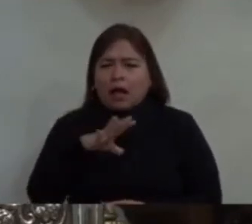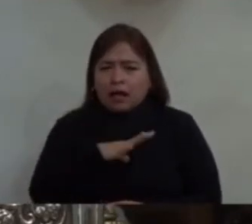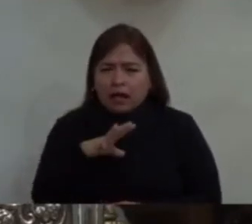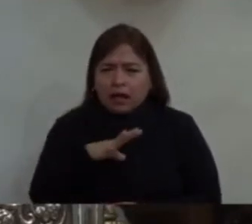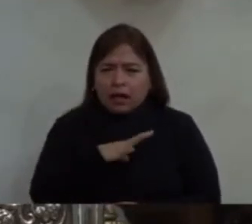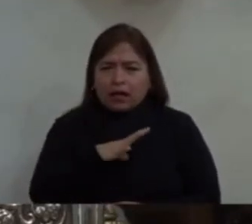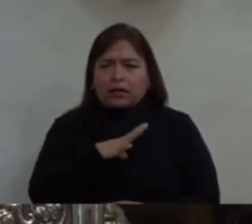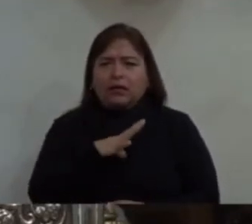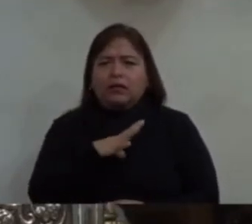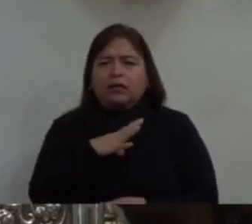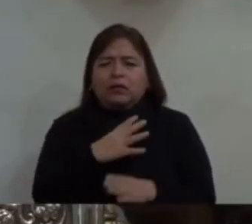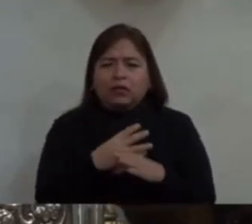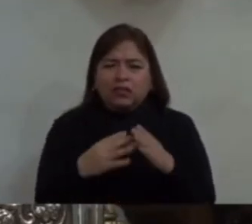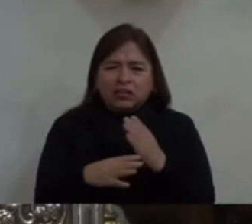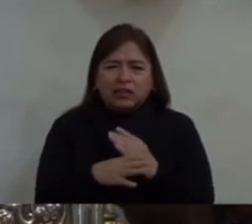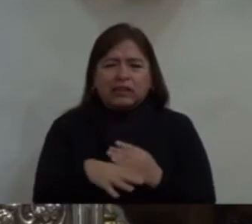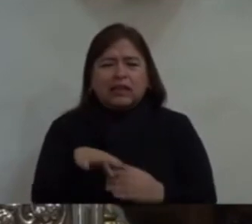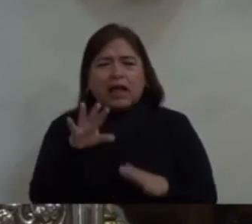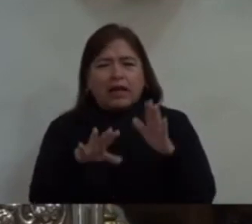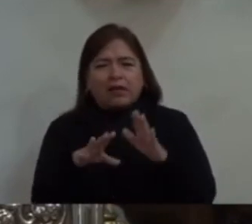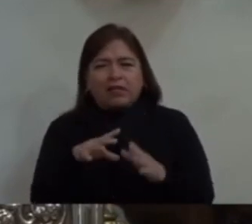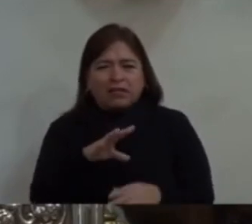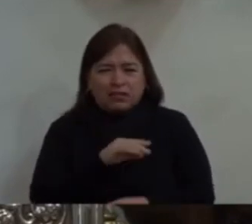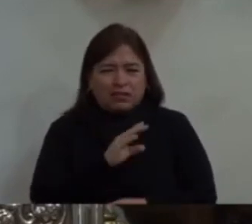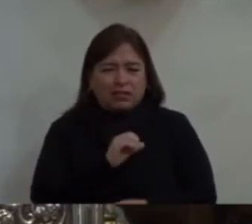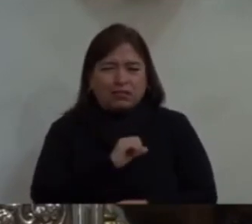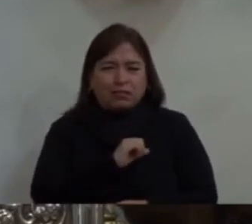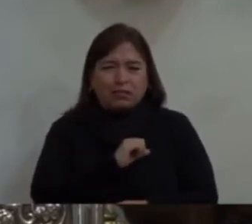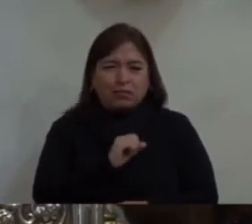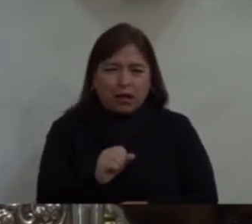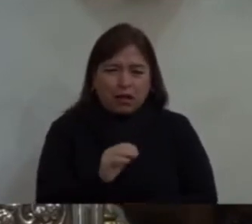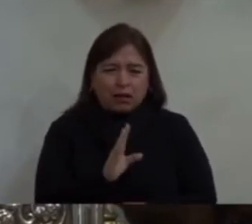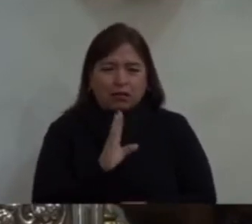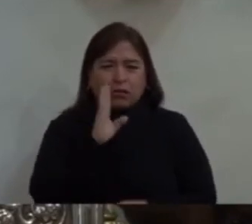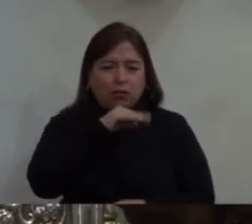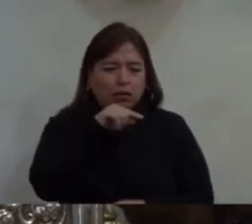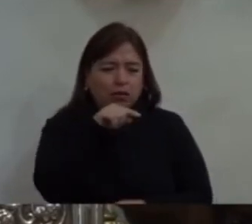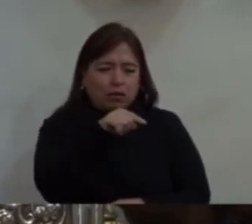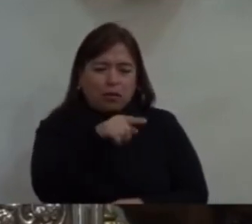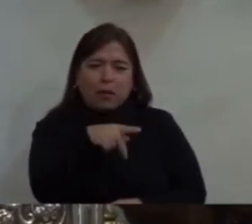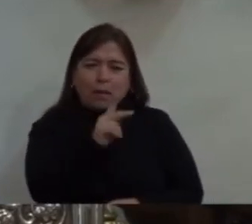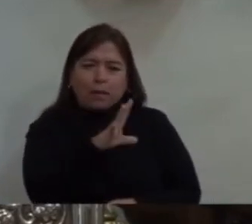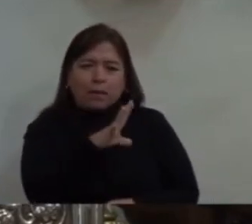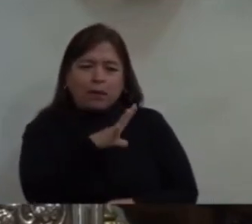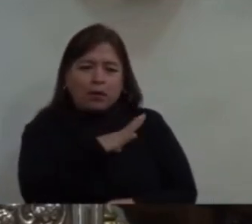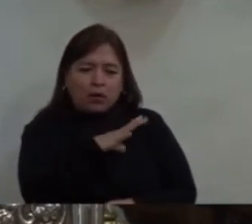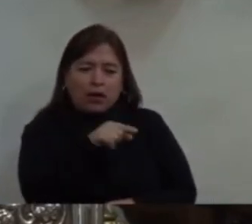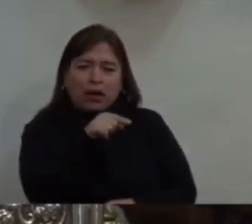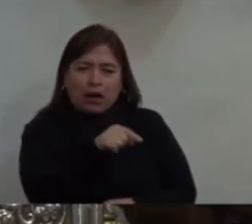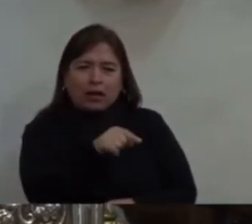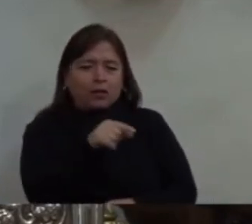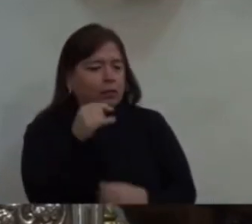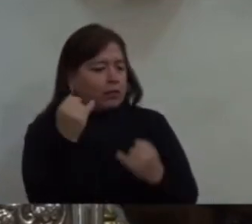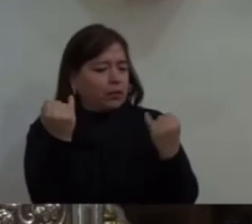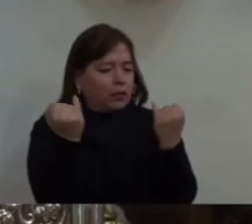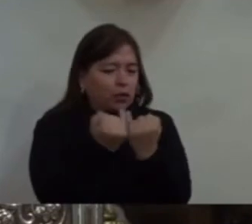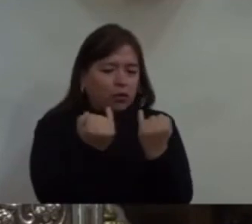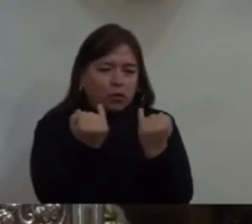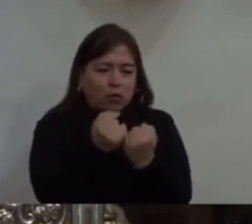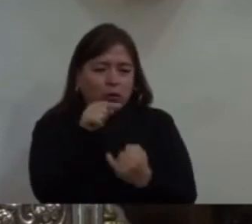no nos parecen buenas, o que incluso podemos decir que objetivamente no son agradables,